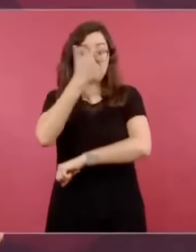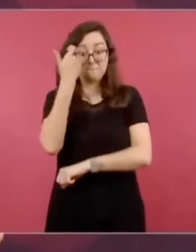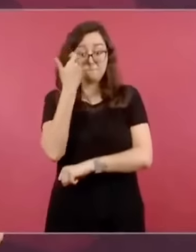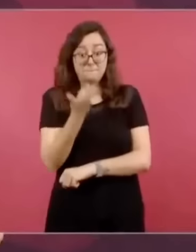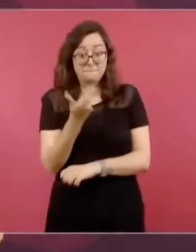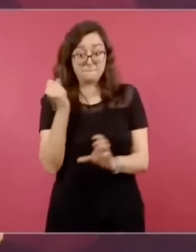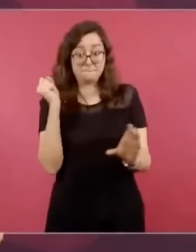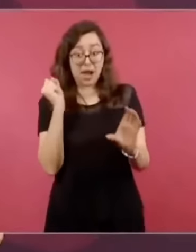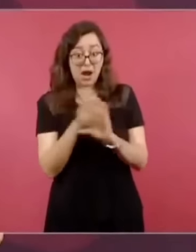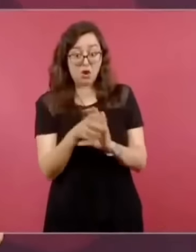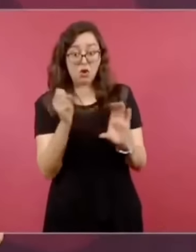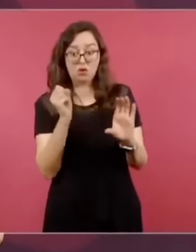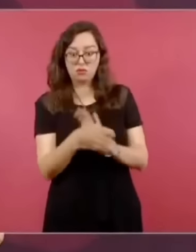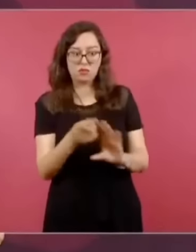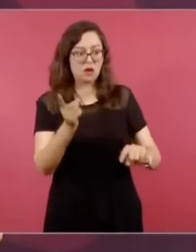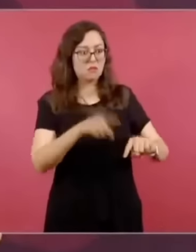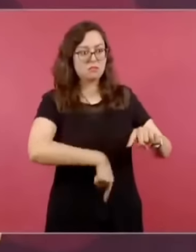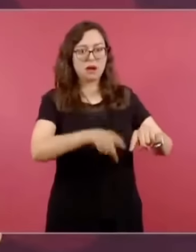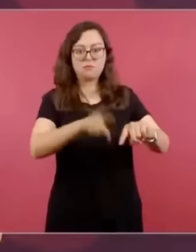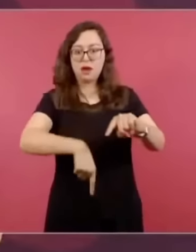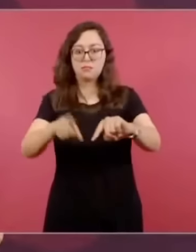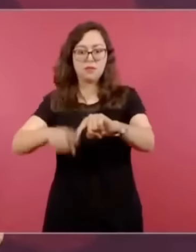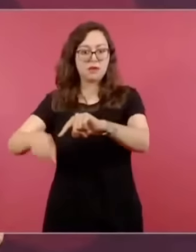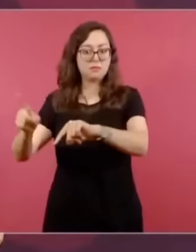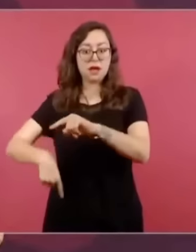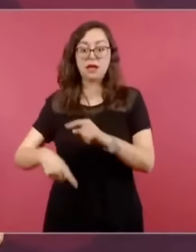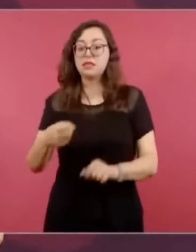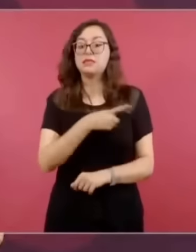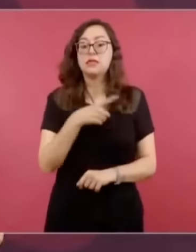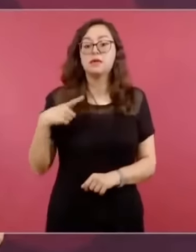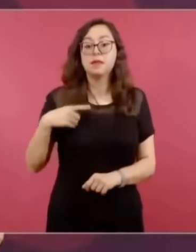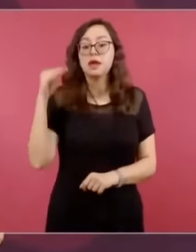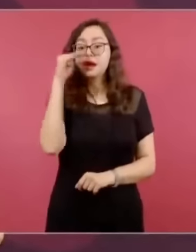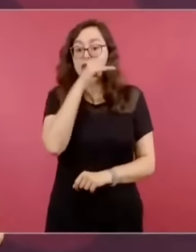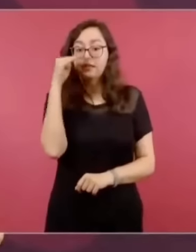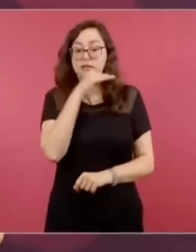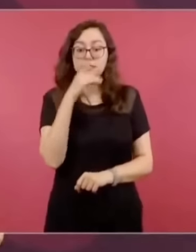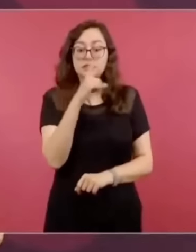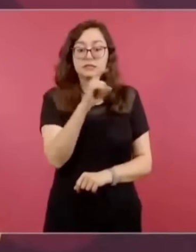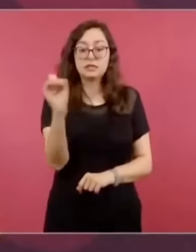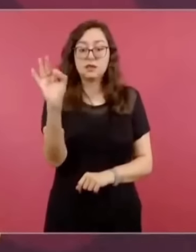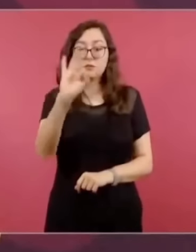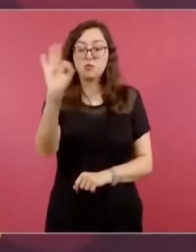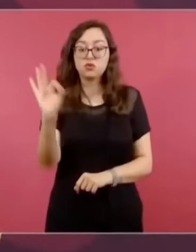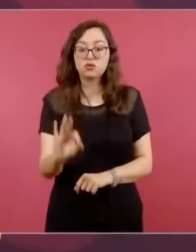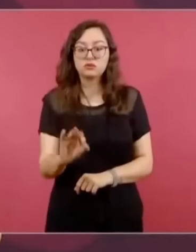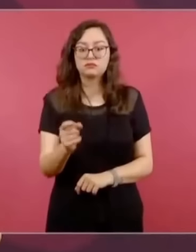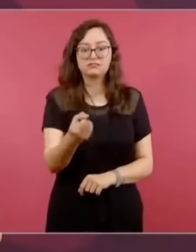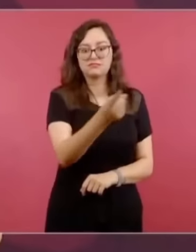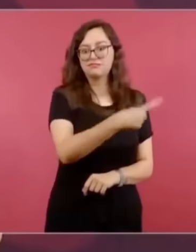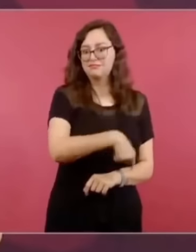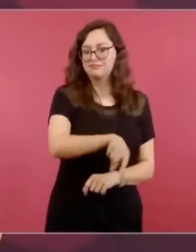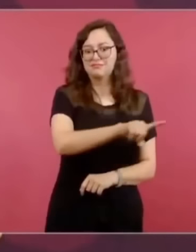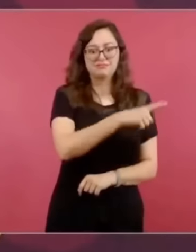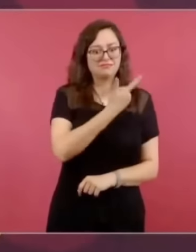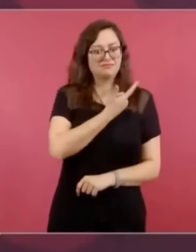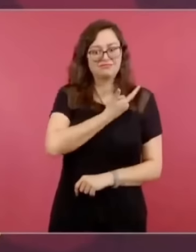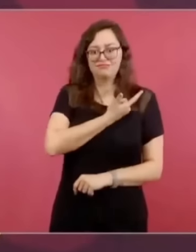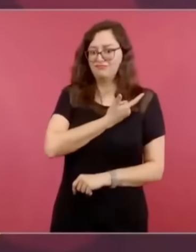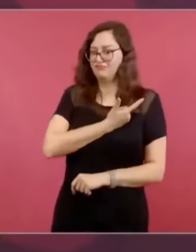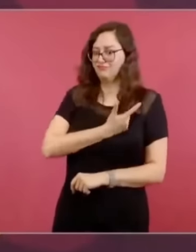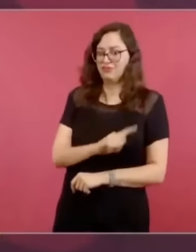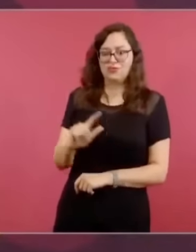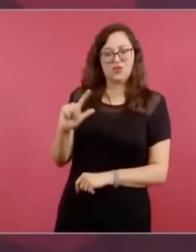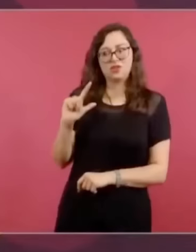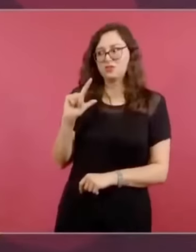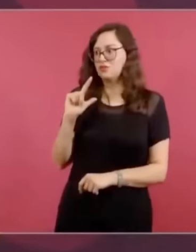calidad y de manera gratuita, considerar que la salud es un derecho,